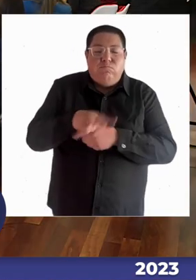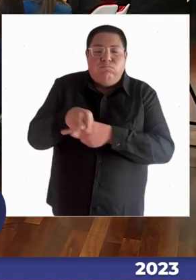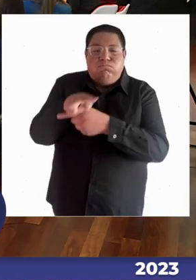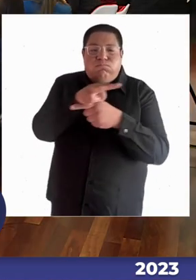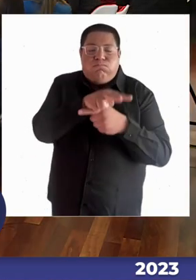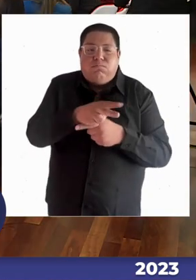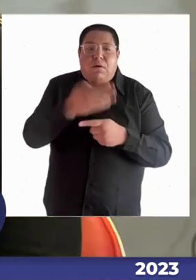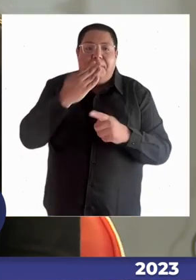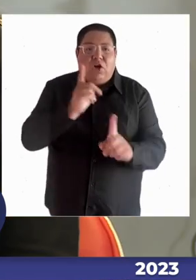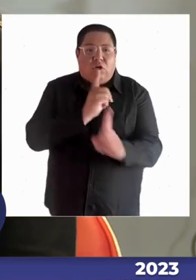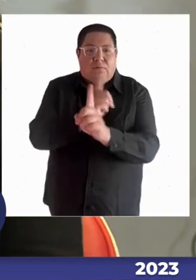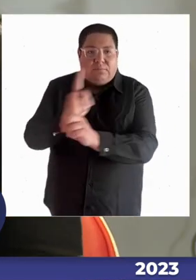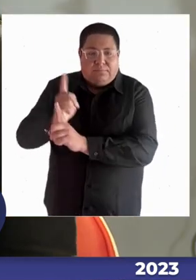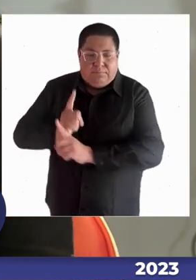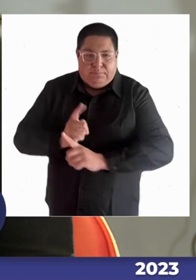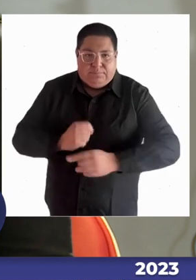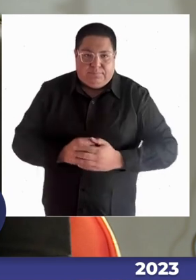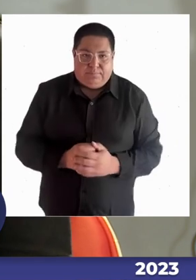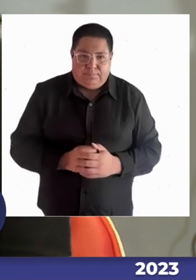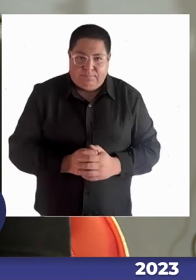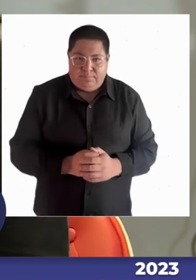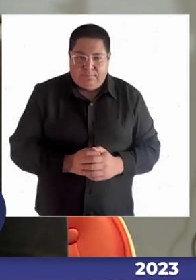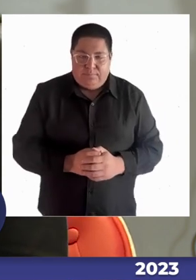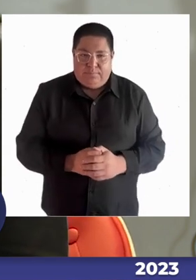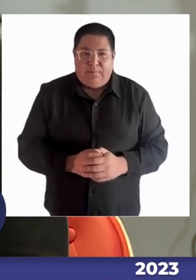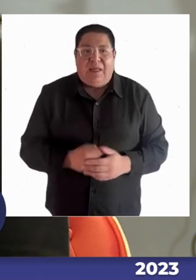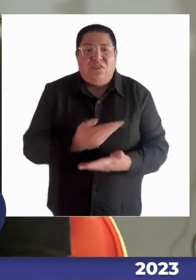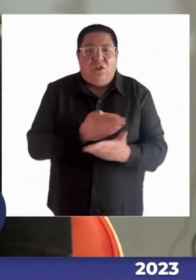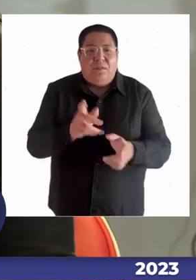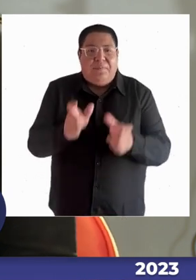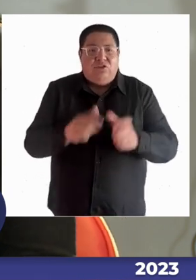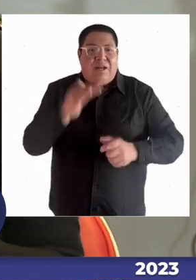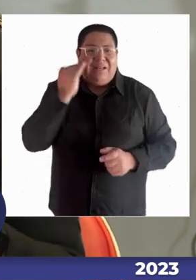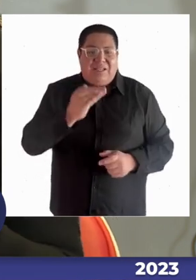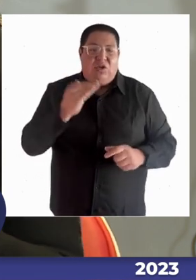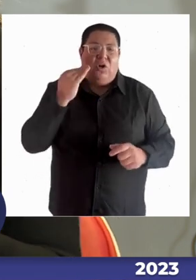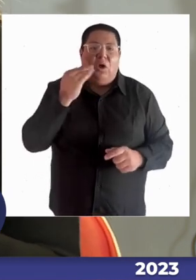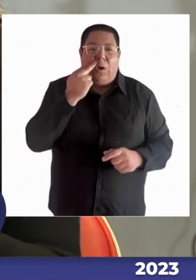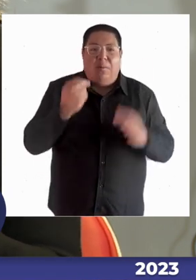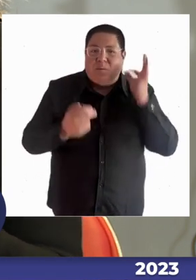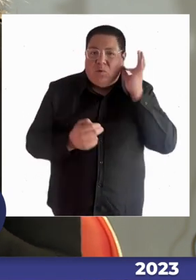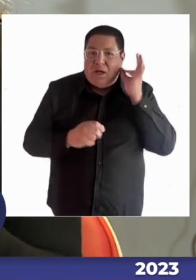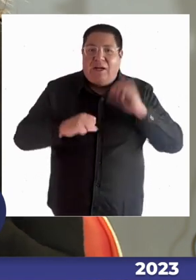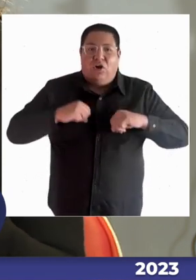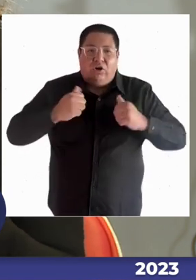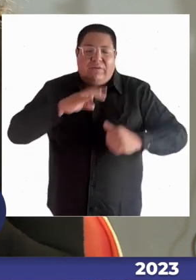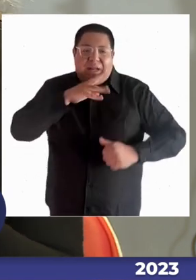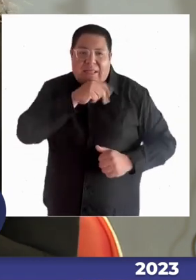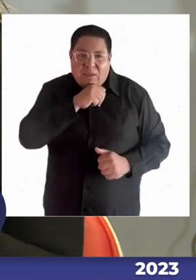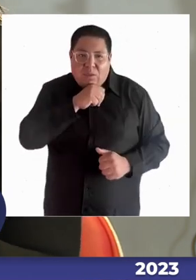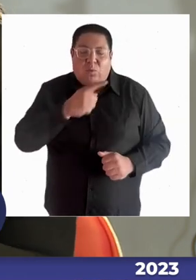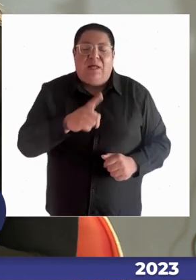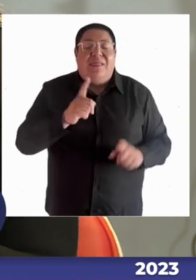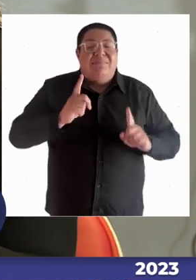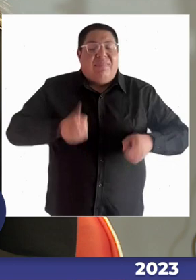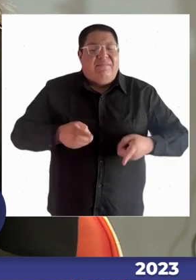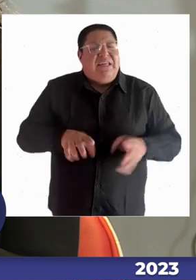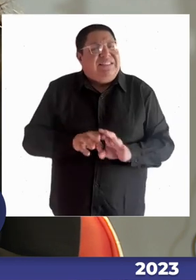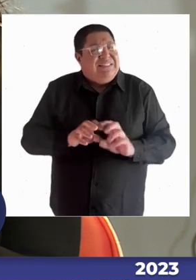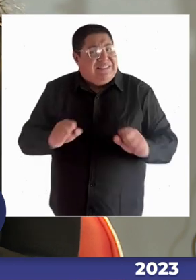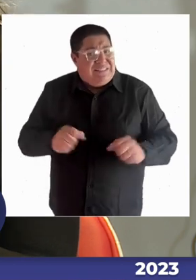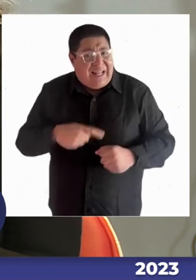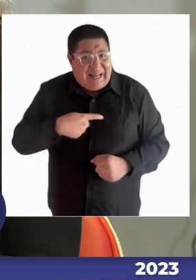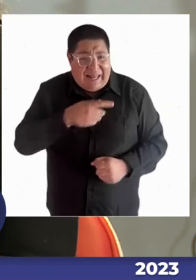a niños, niñas, jóvenes y adultos que asisten. Entonces, si bien no es una tarea que ya está en ningún caso